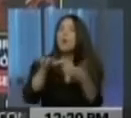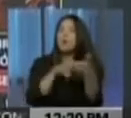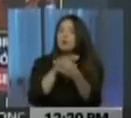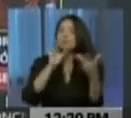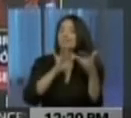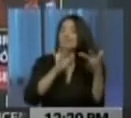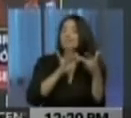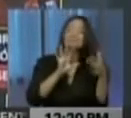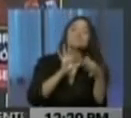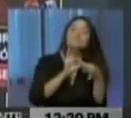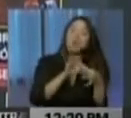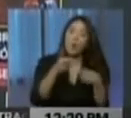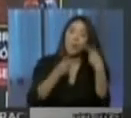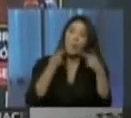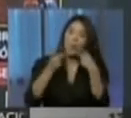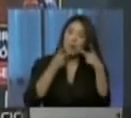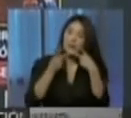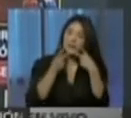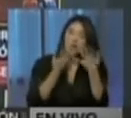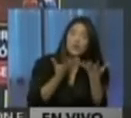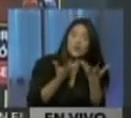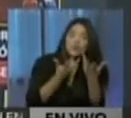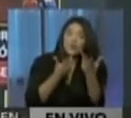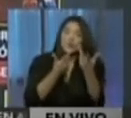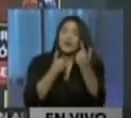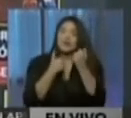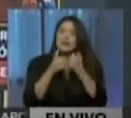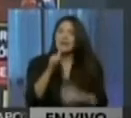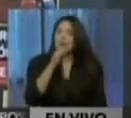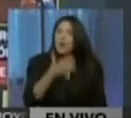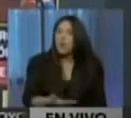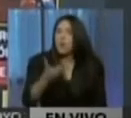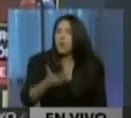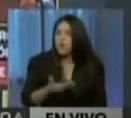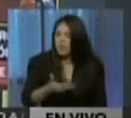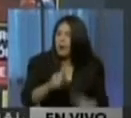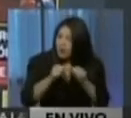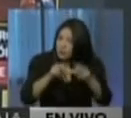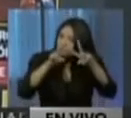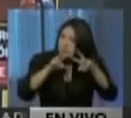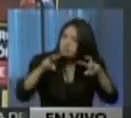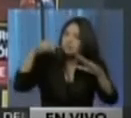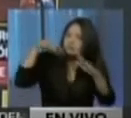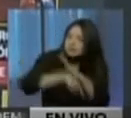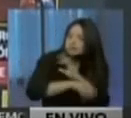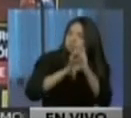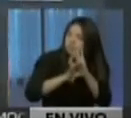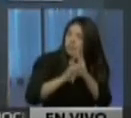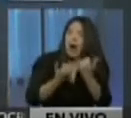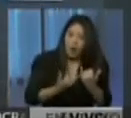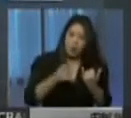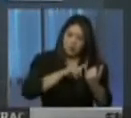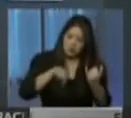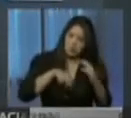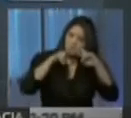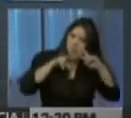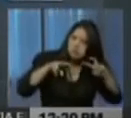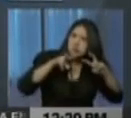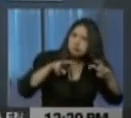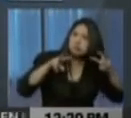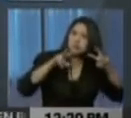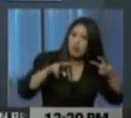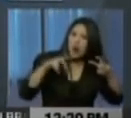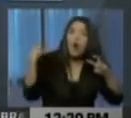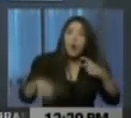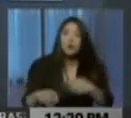políticas y han aportado información valiosa para la investigación que se encuentra en desarrollo. Nuestros cuerpos de